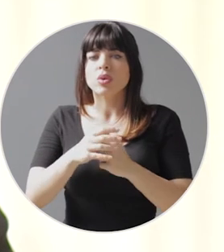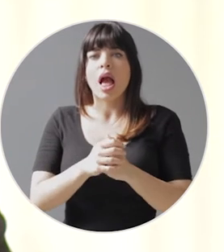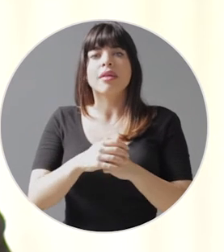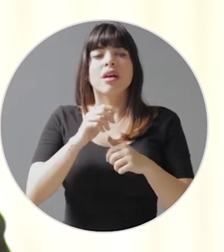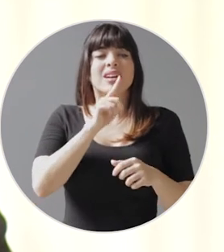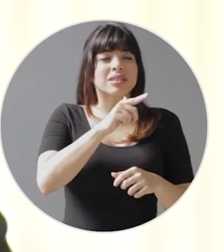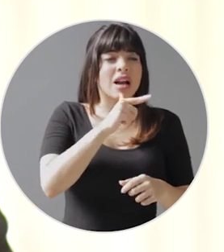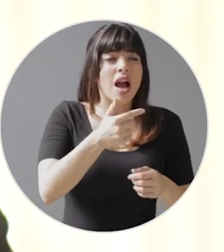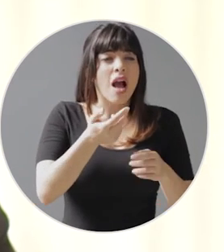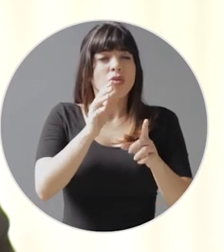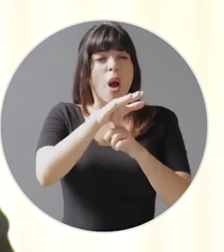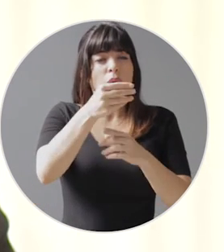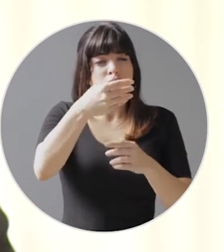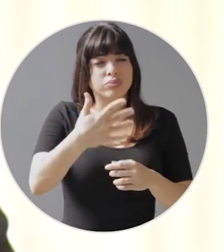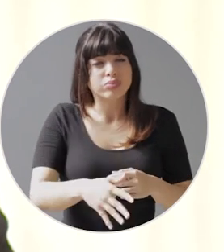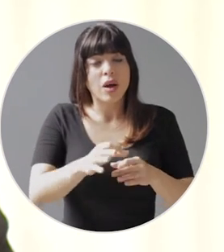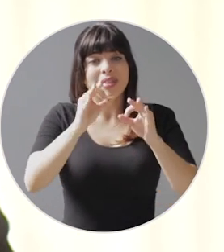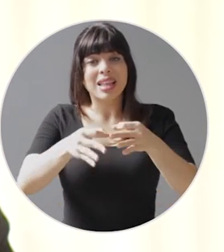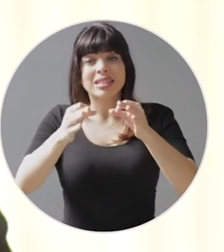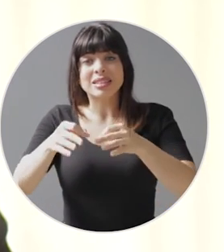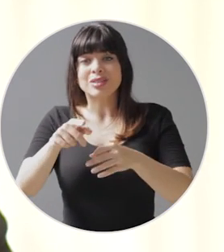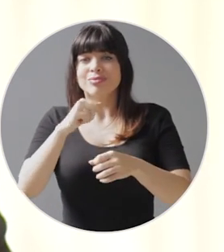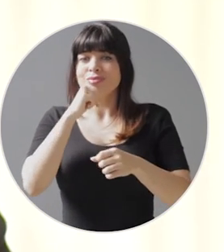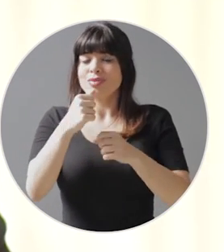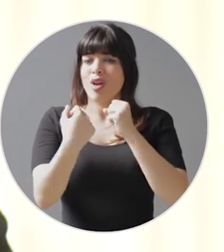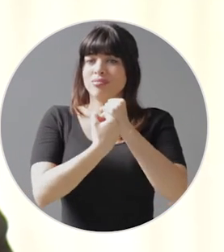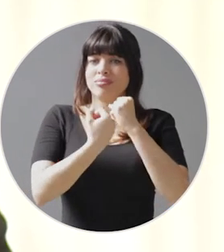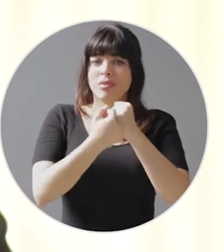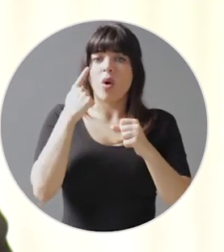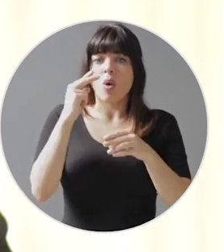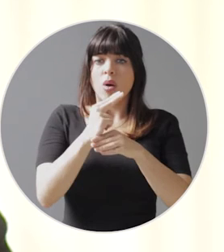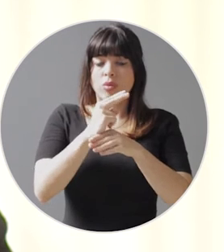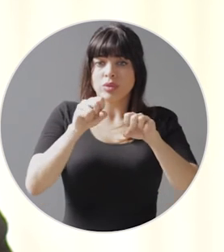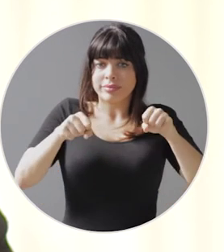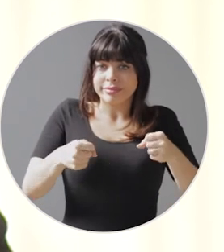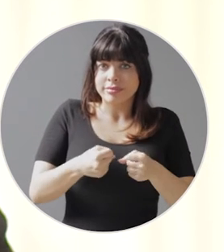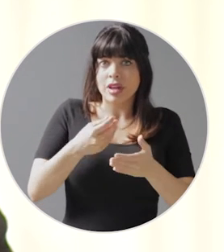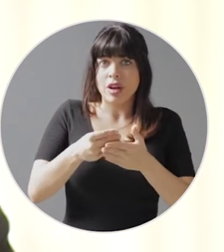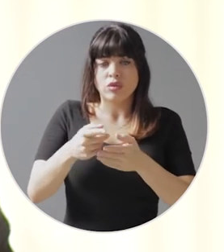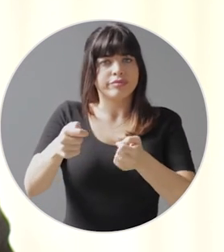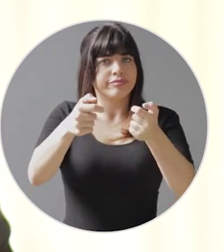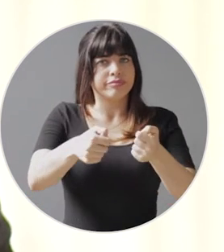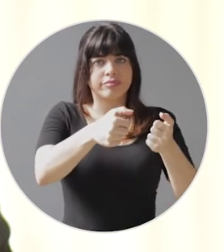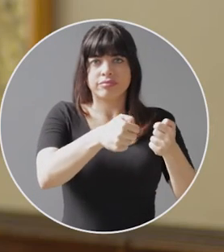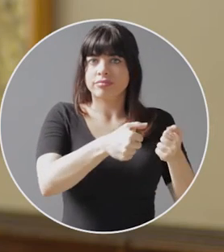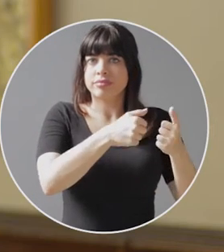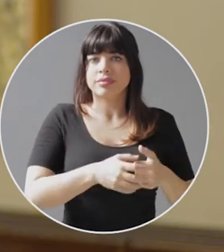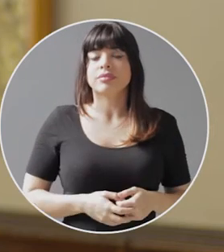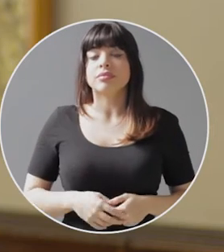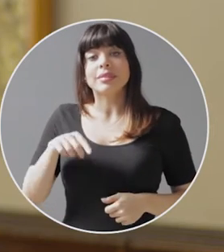reducir cláusulas excesivas y limitar las decisiones que no contribuyen con el uso eficiente de los recursos públicos.